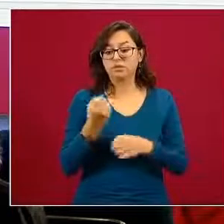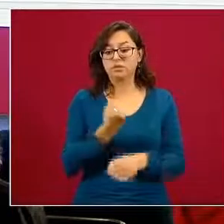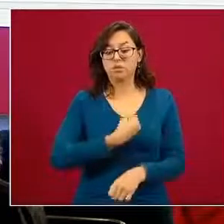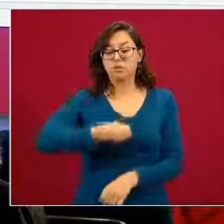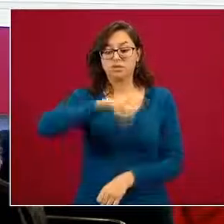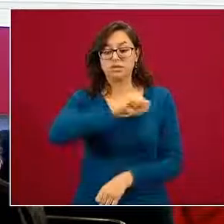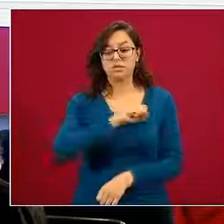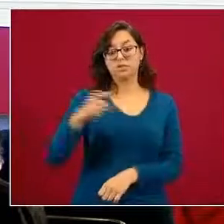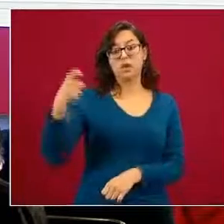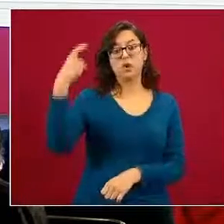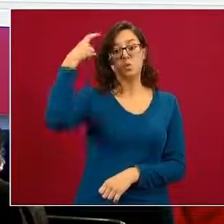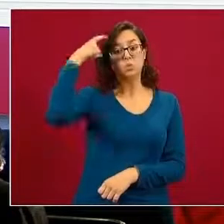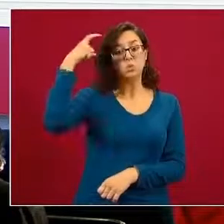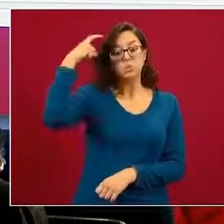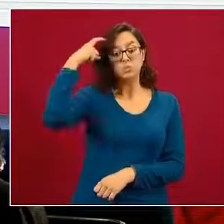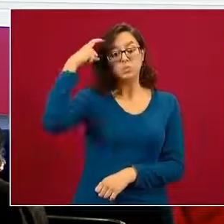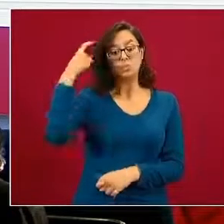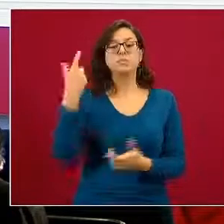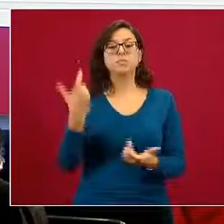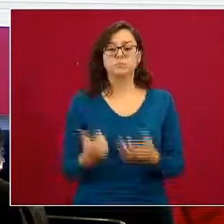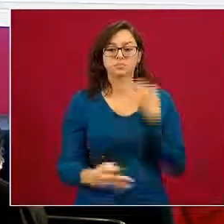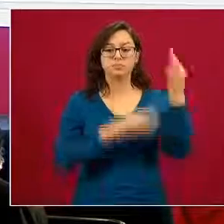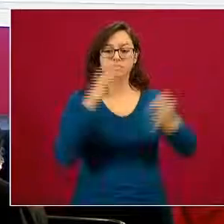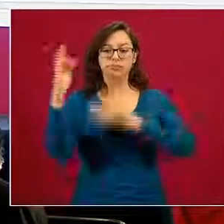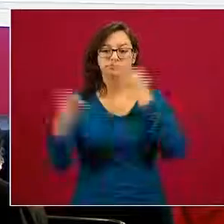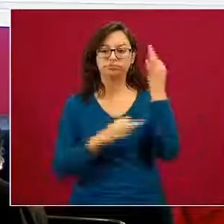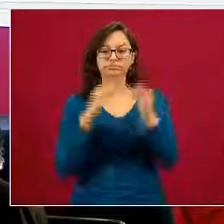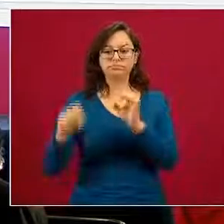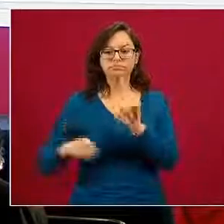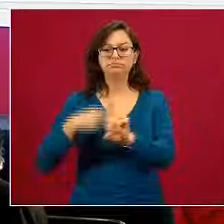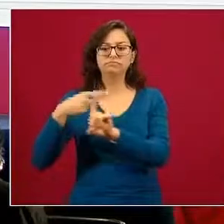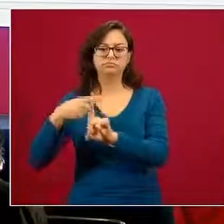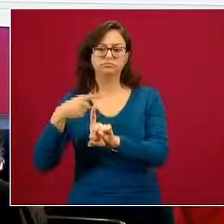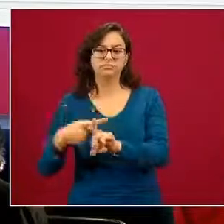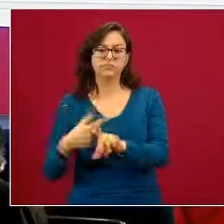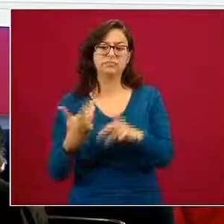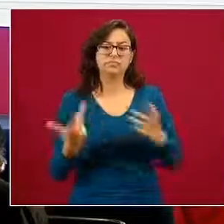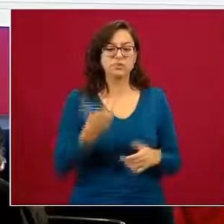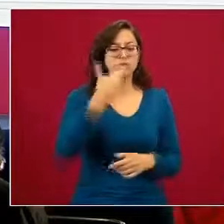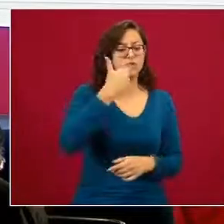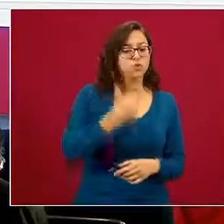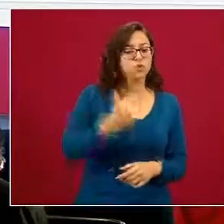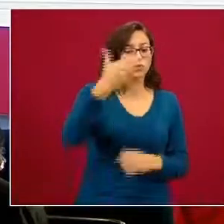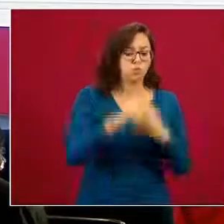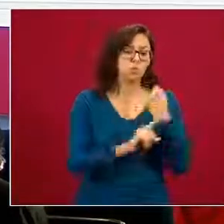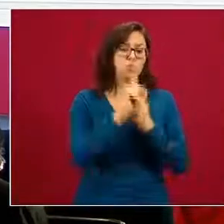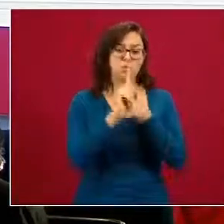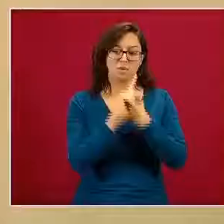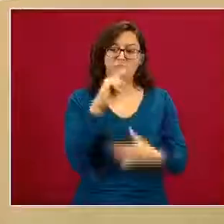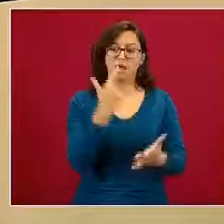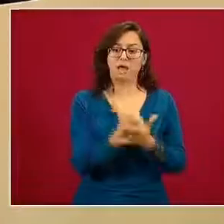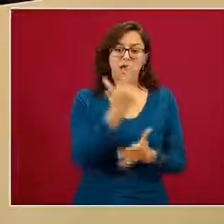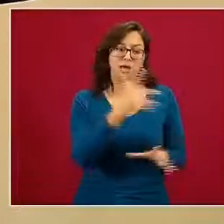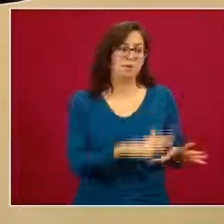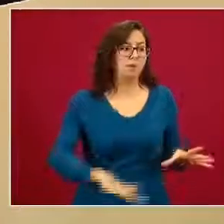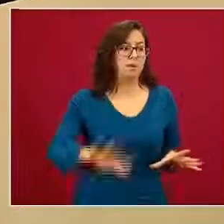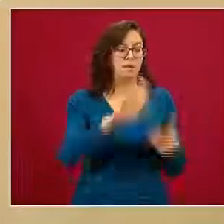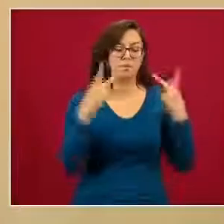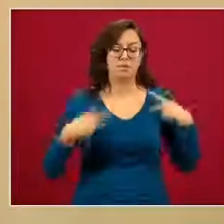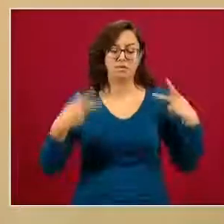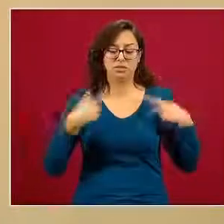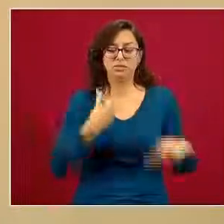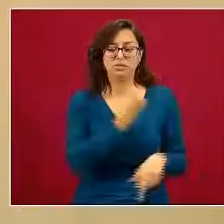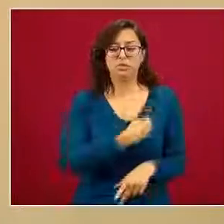traerles las noticias positivas ¿no es cierto? Es un problema de salud pública pero ¿qué es lo más importante del